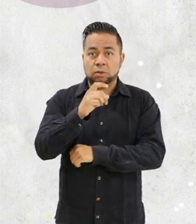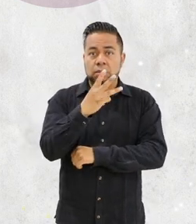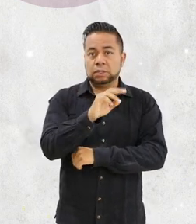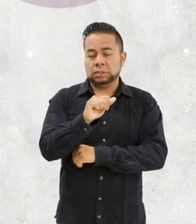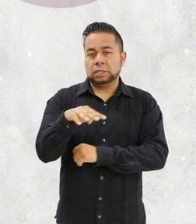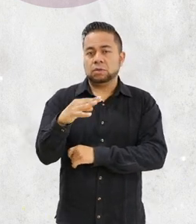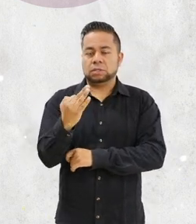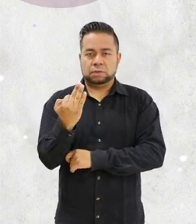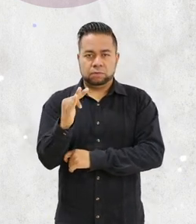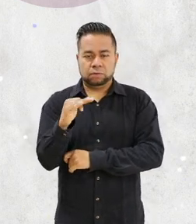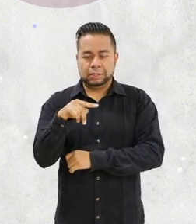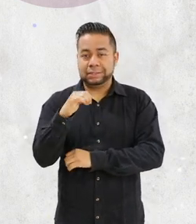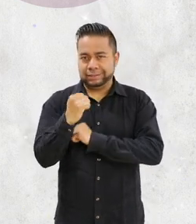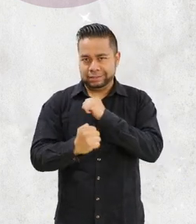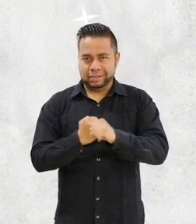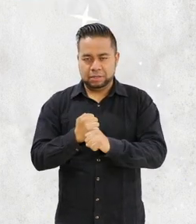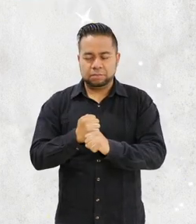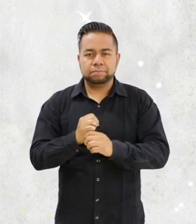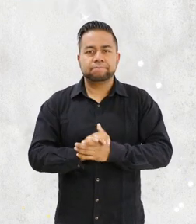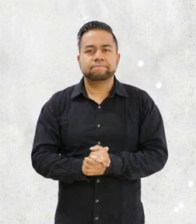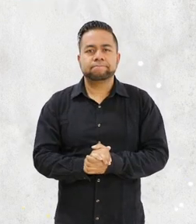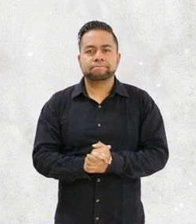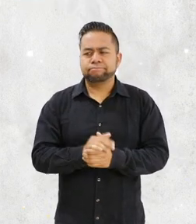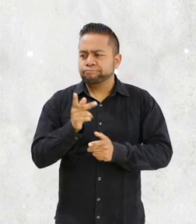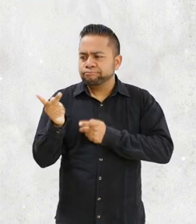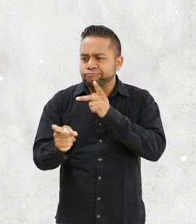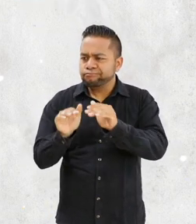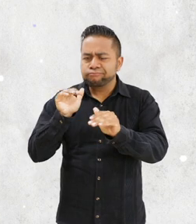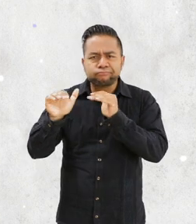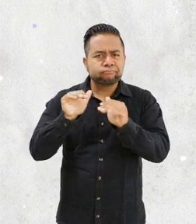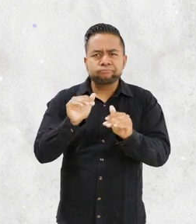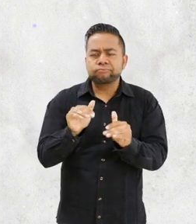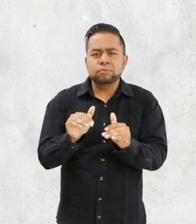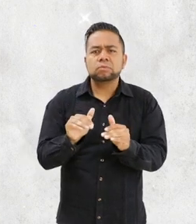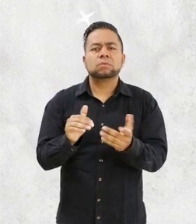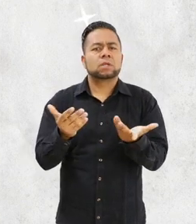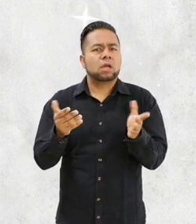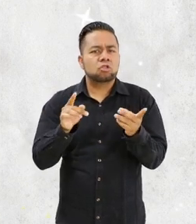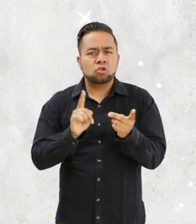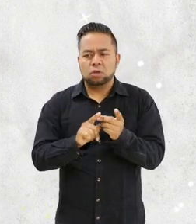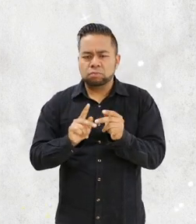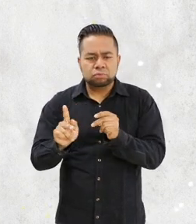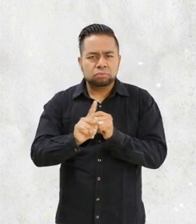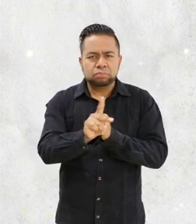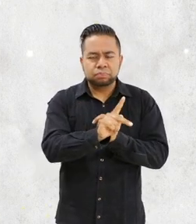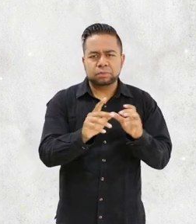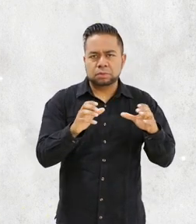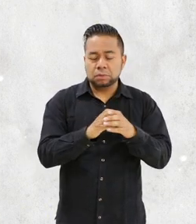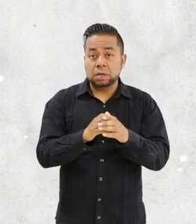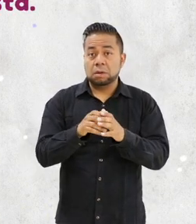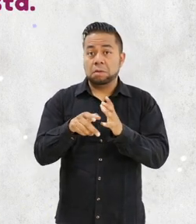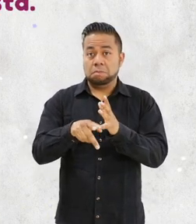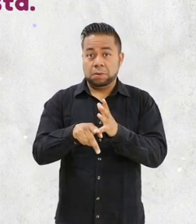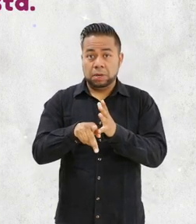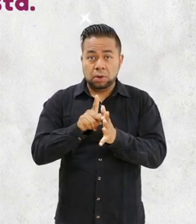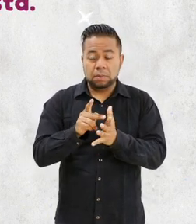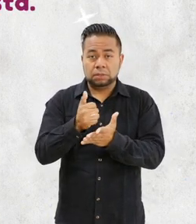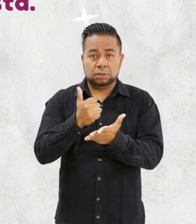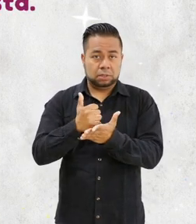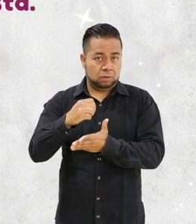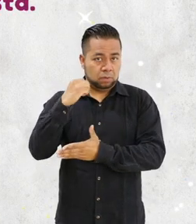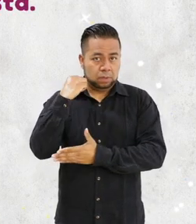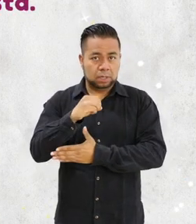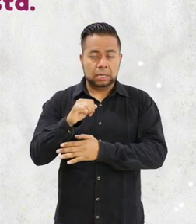al 14 de febrero del presente año. La consulta se desarrolló en las siguientes sedes regionales, Papaloapan, Valles